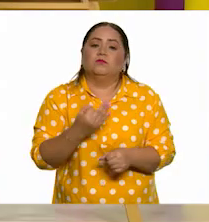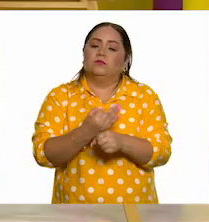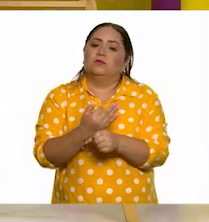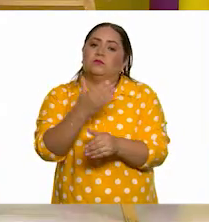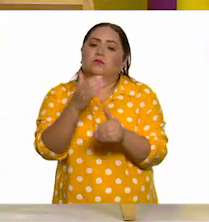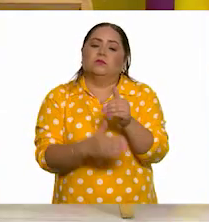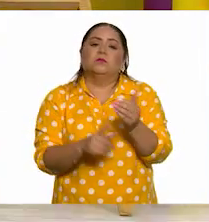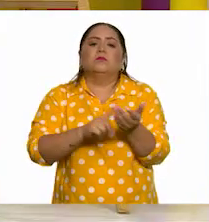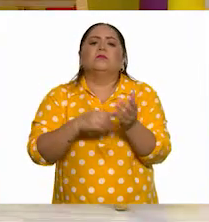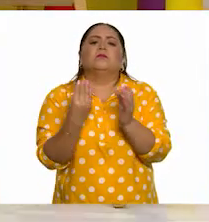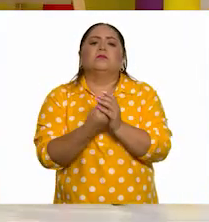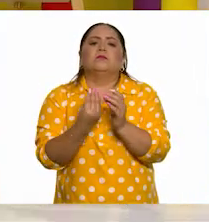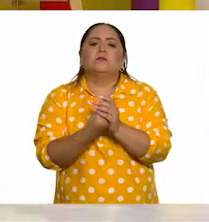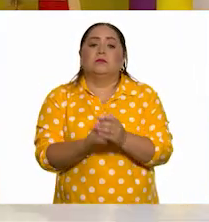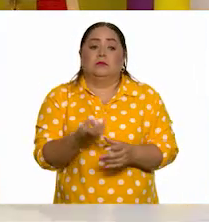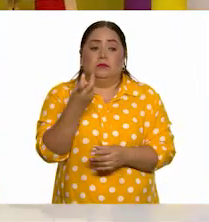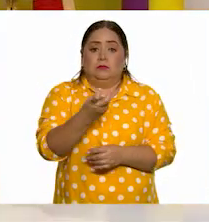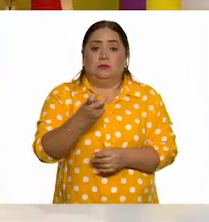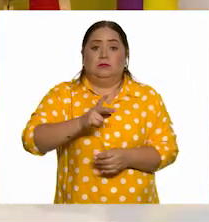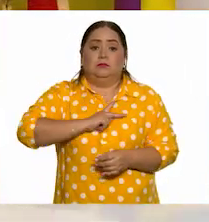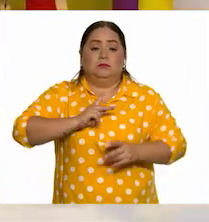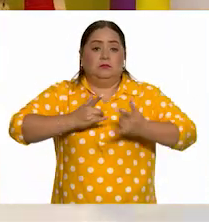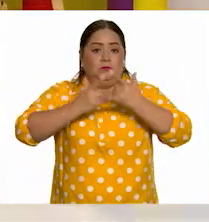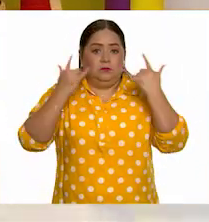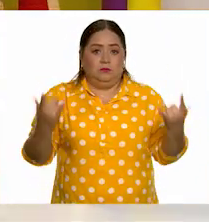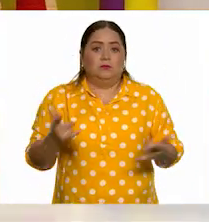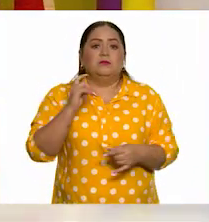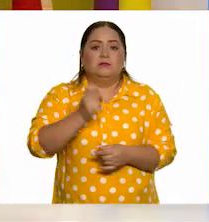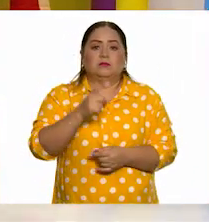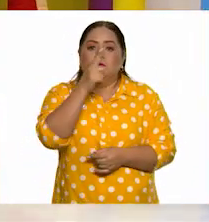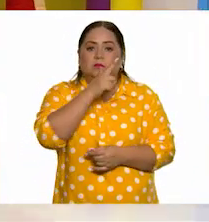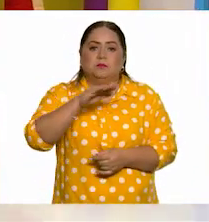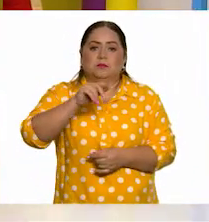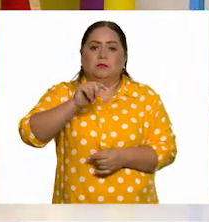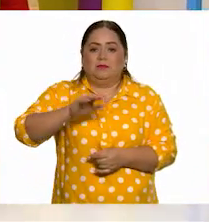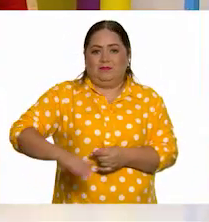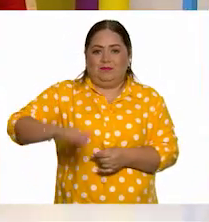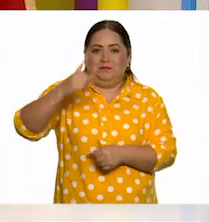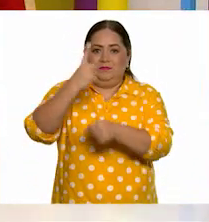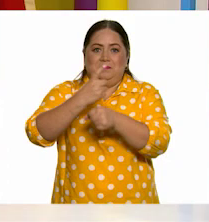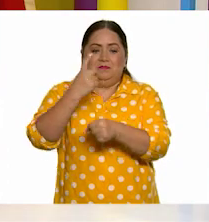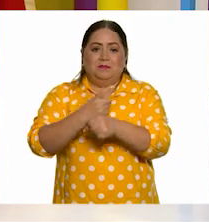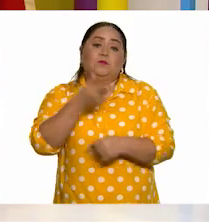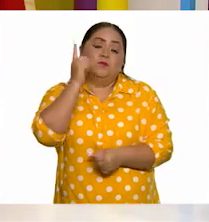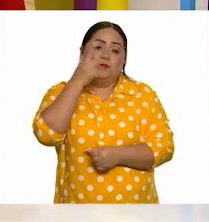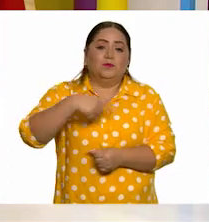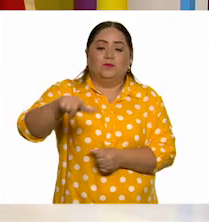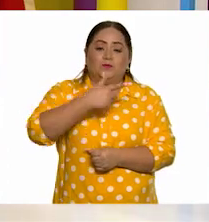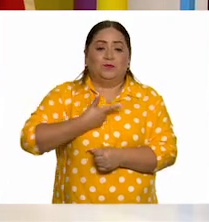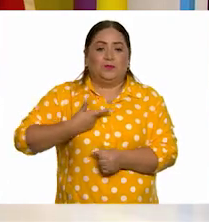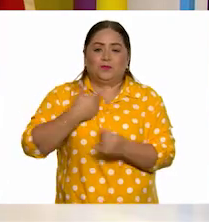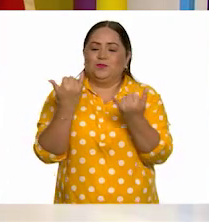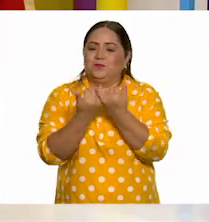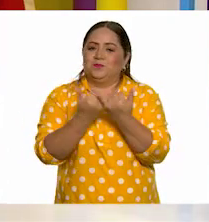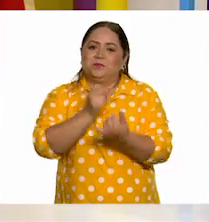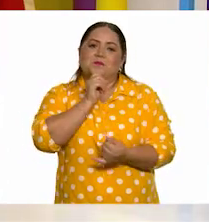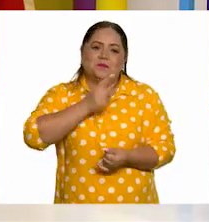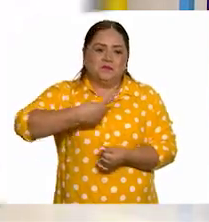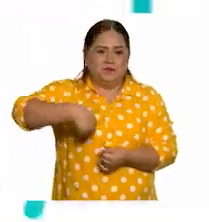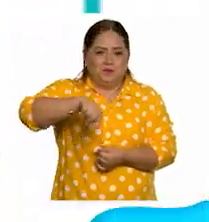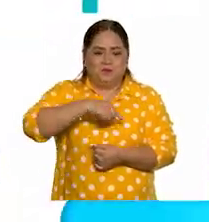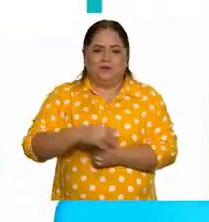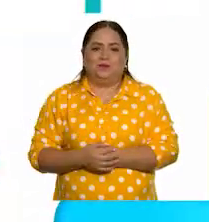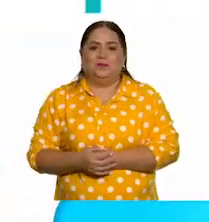Por hoy hemos terminado con Esta es mi historia en la asignatura de lengua materna de primer grado. Y espero que la hayan disfrutado tanto como